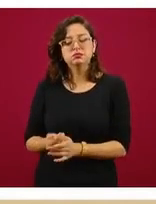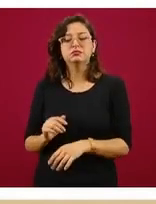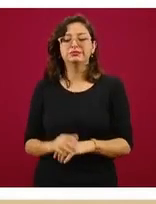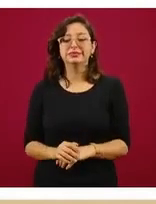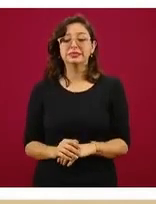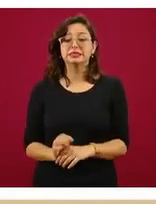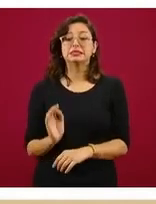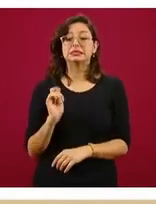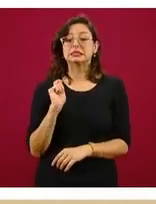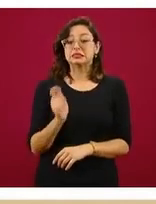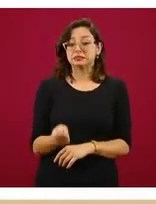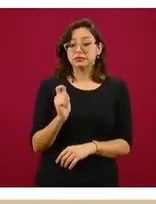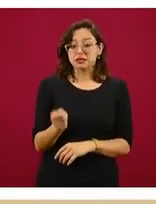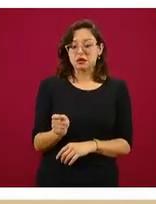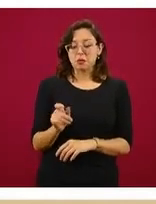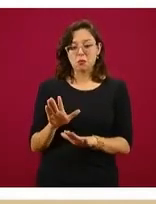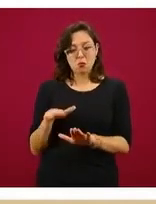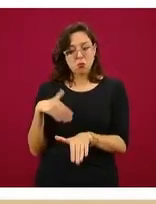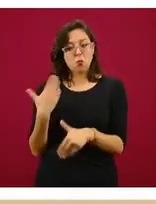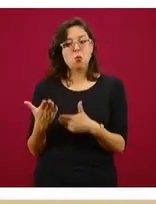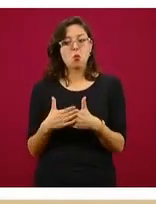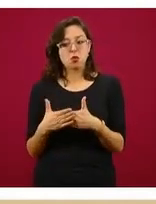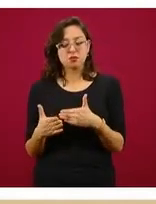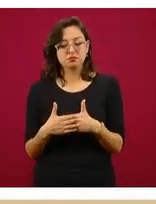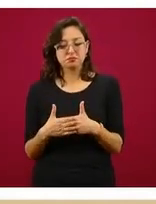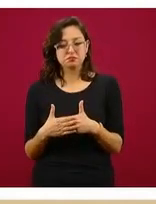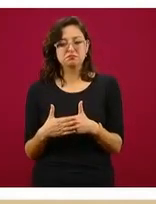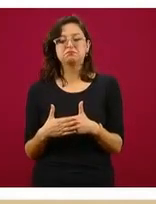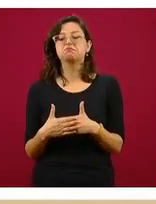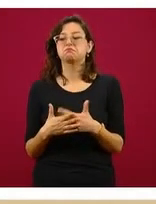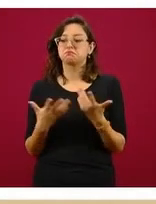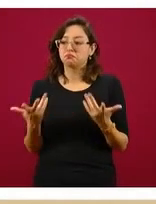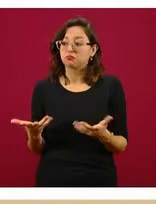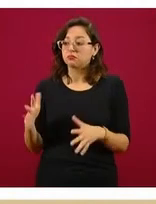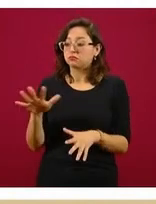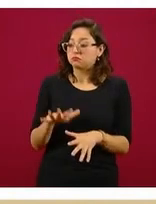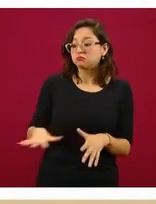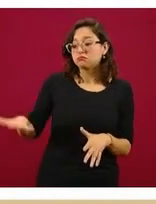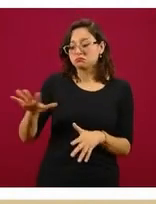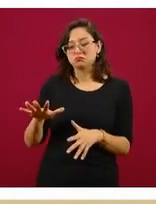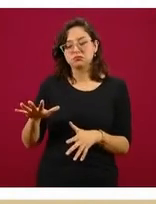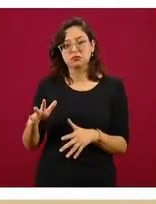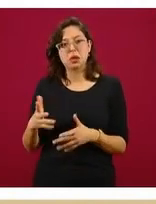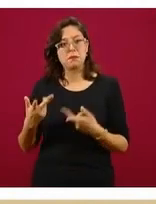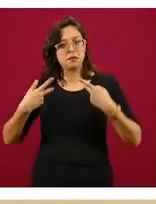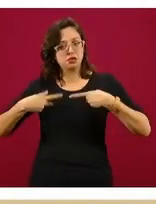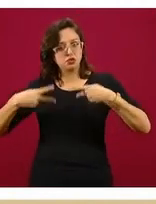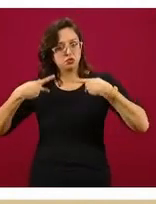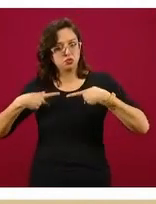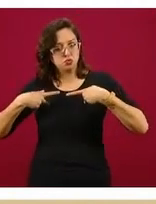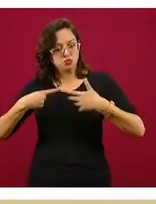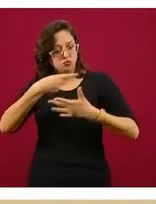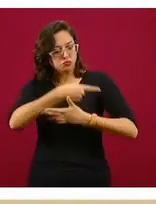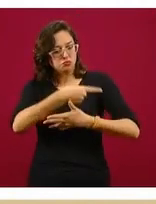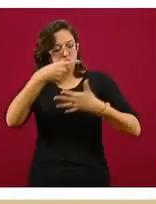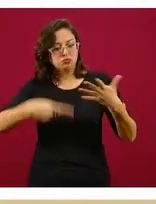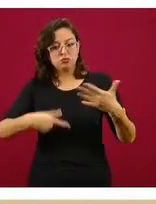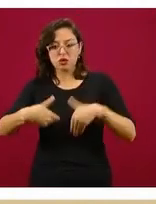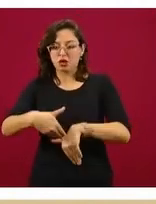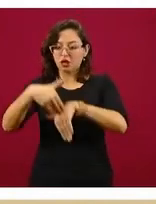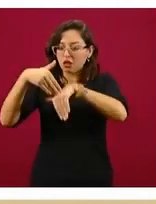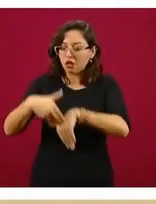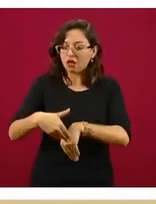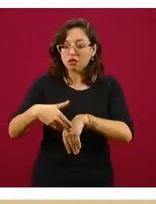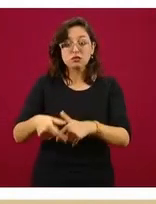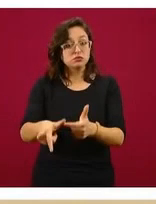por lo que existe la probabilidad también de que si la sociedad sigue respondiendo igual, respeta los